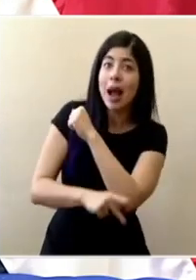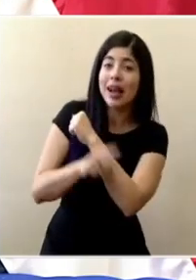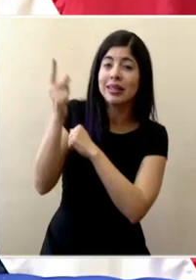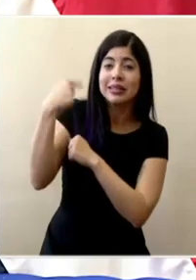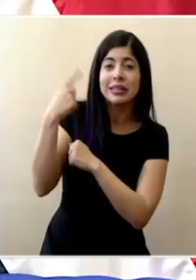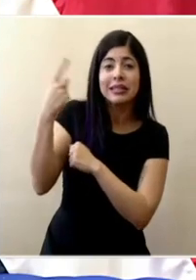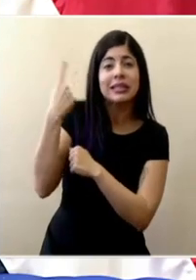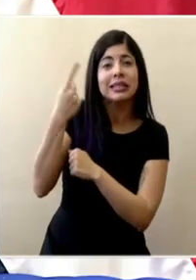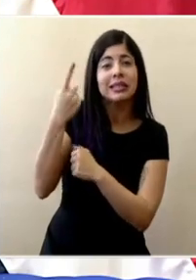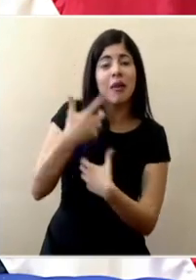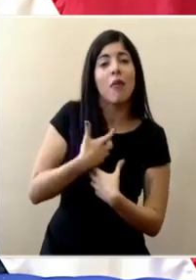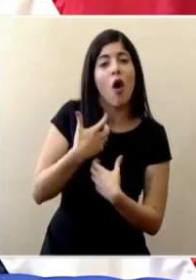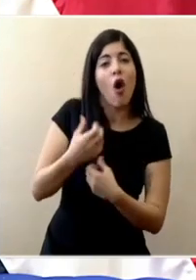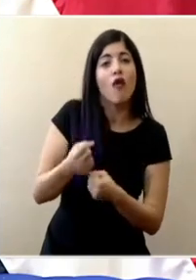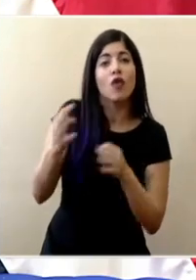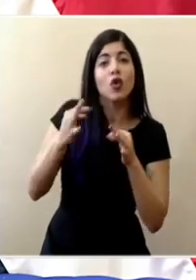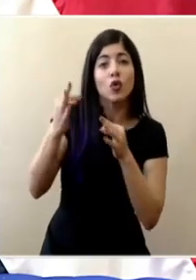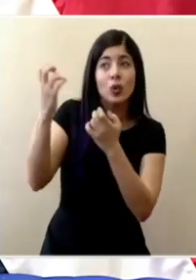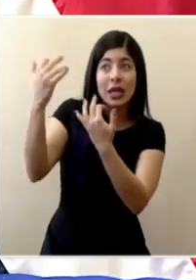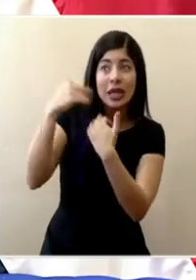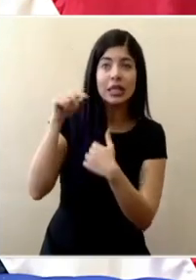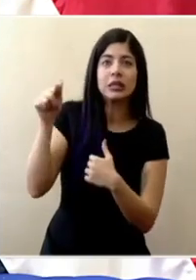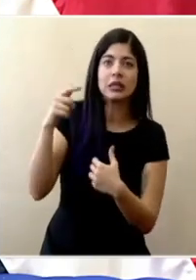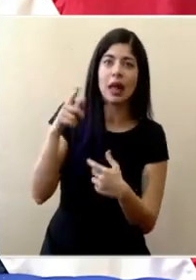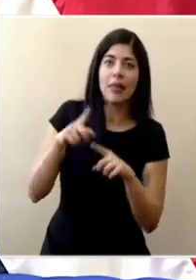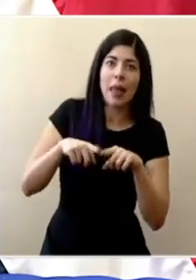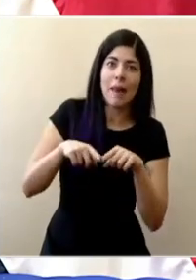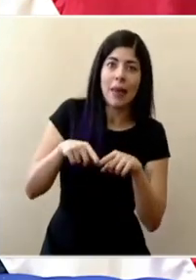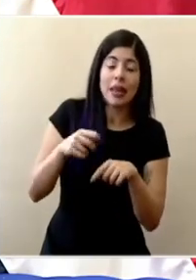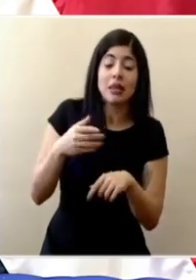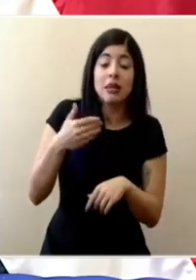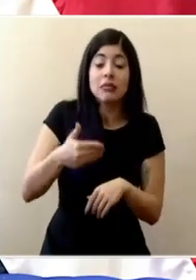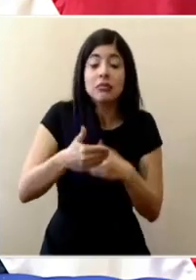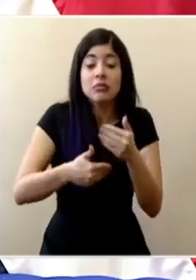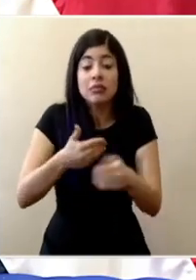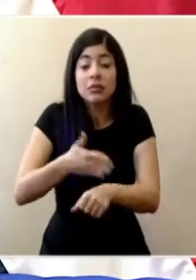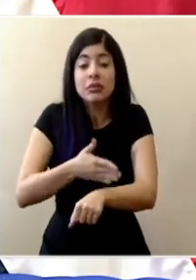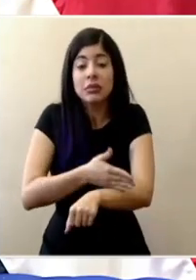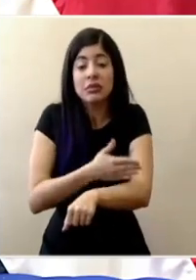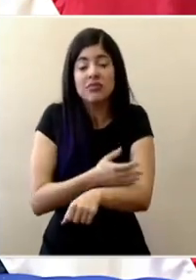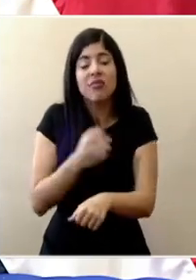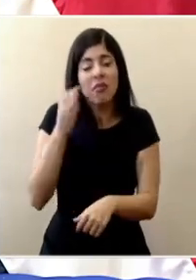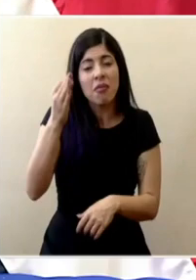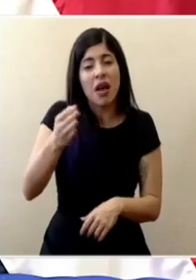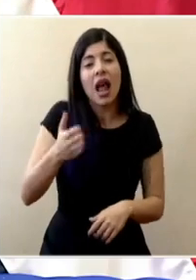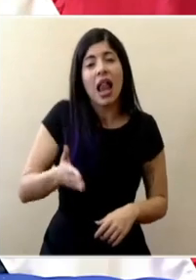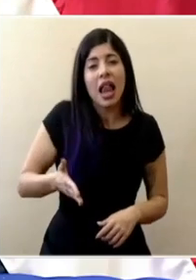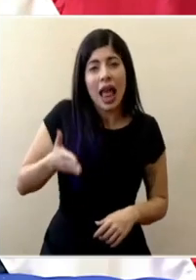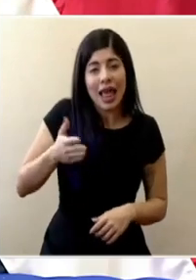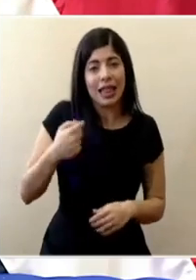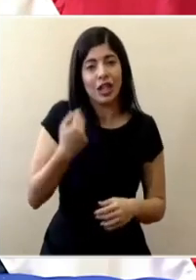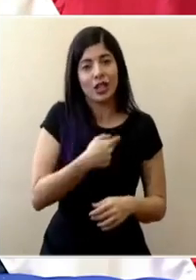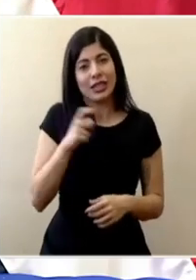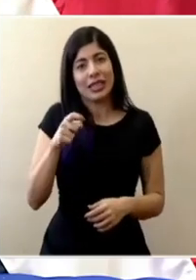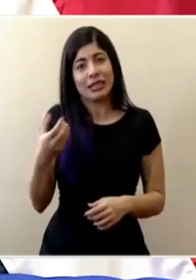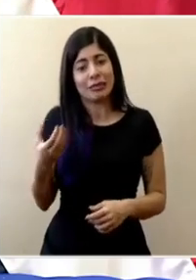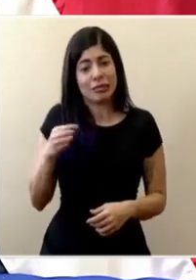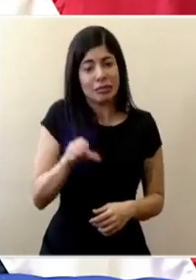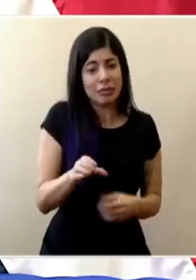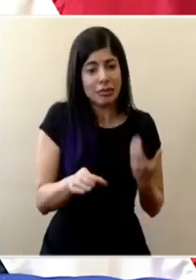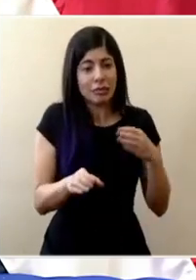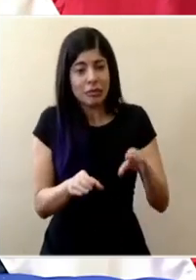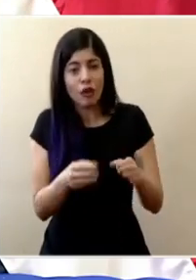nos han confiado sus turistas y ahí la recuperación va a ser un poco más lenta y vamos a tener que inyectar liquidez a